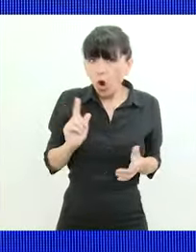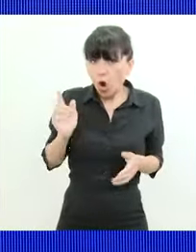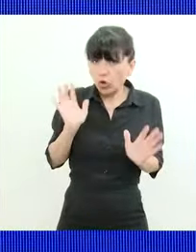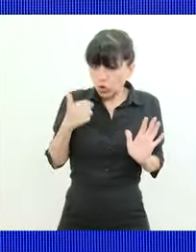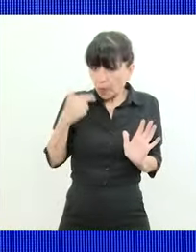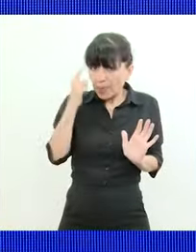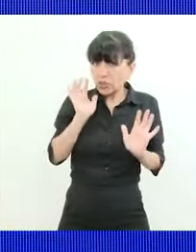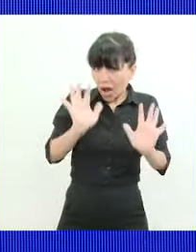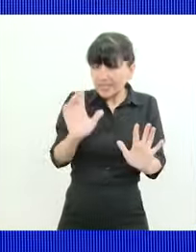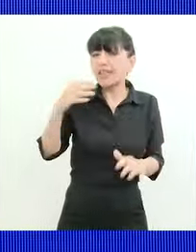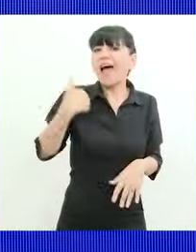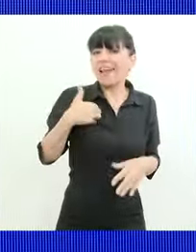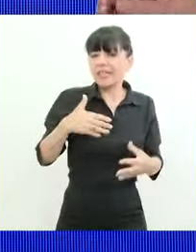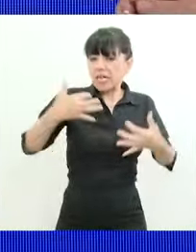bien